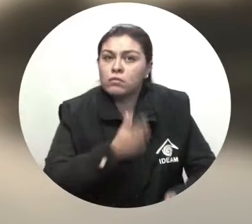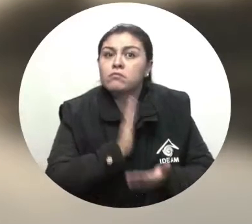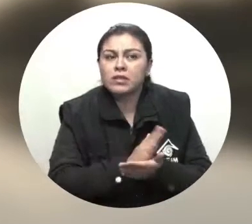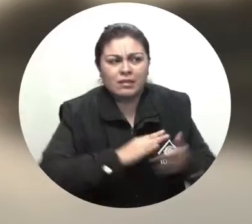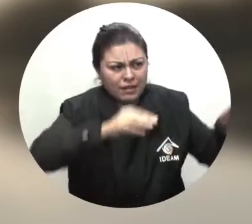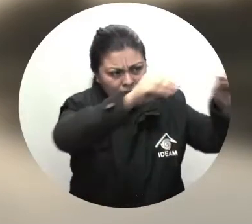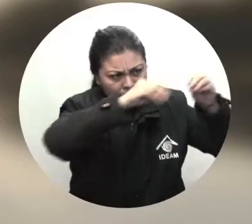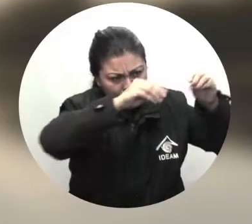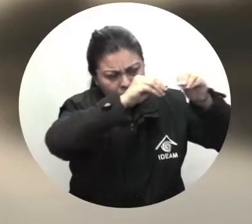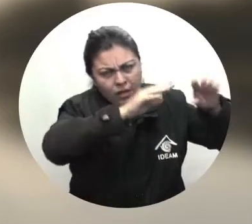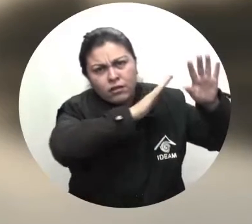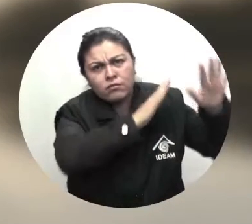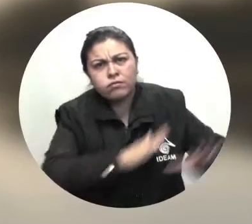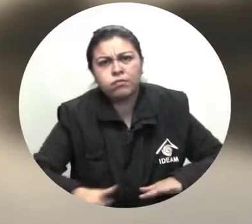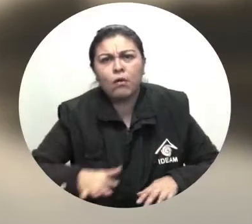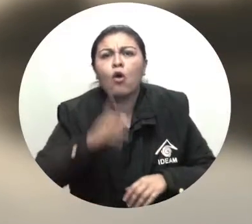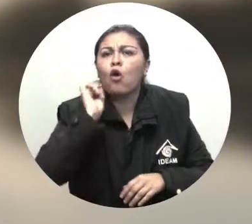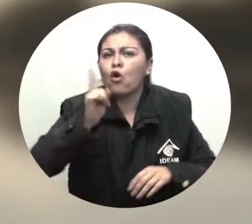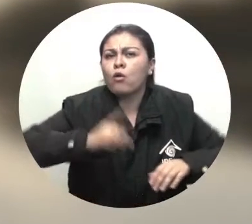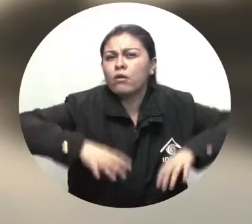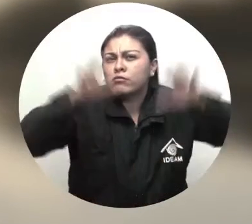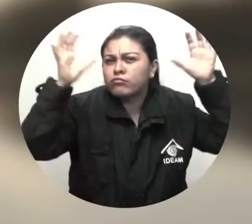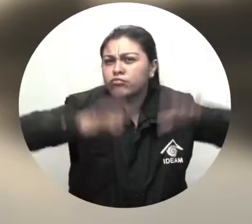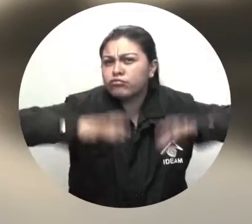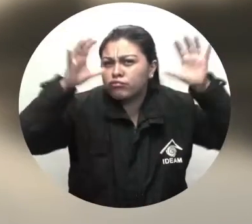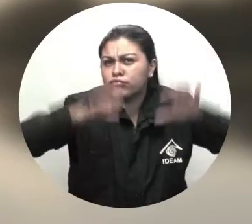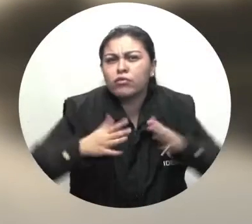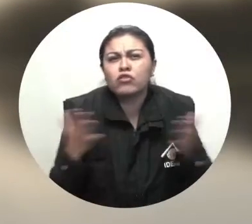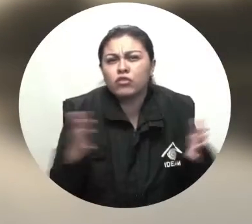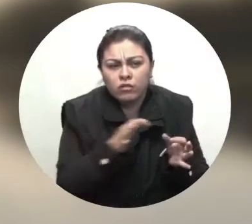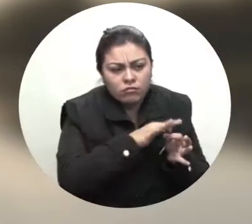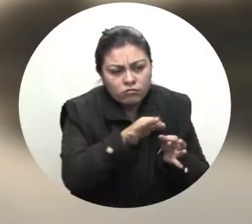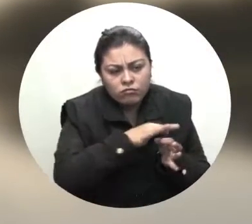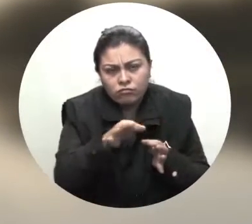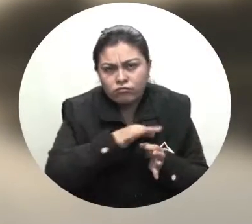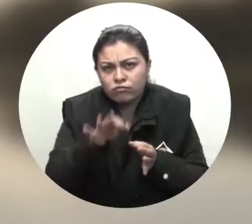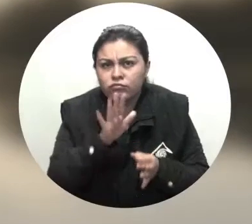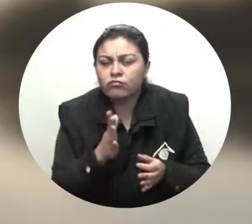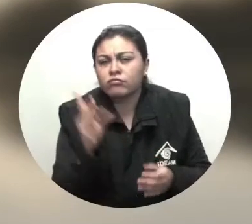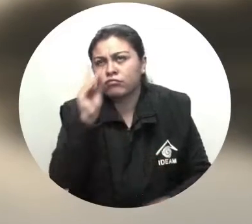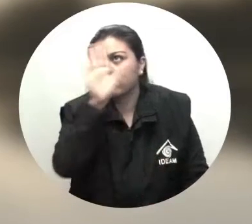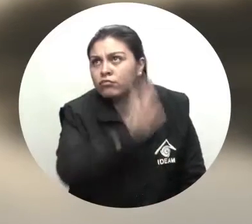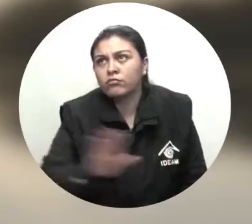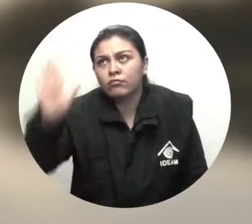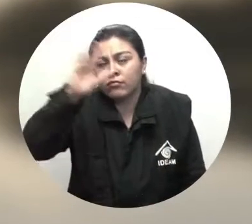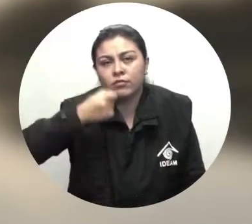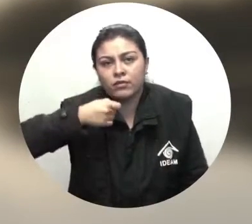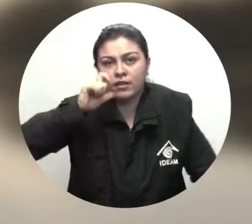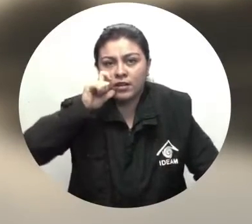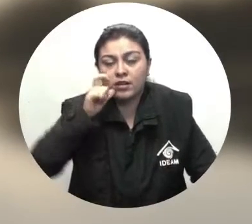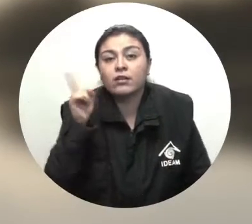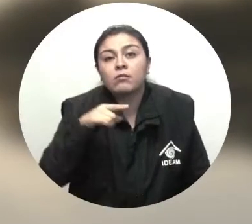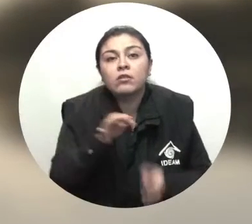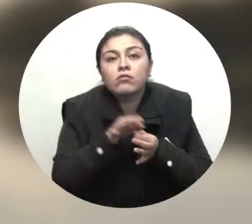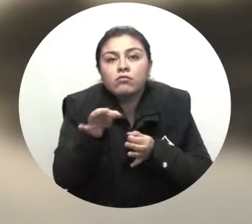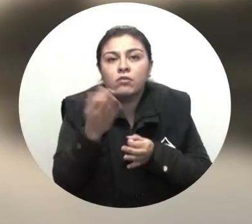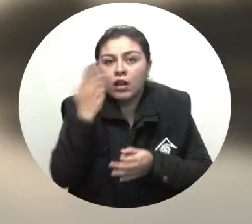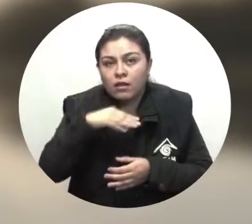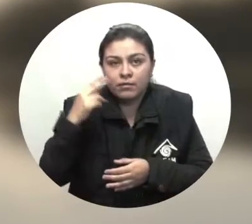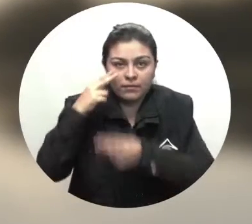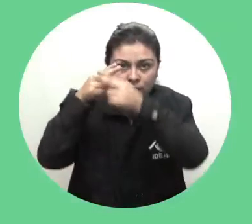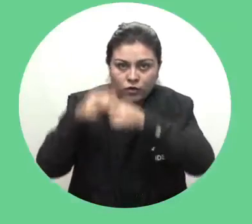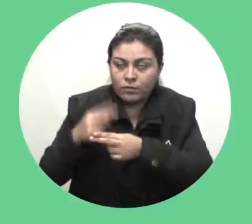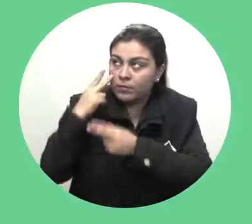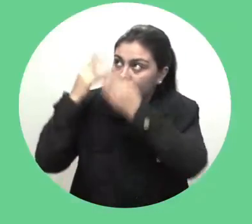de tierra ocasionados por las lluvias en el municipio de Samaná en el departamento de Caldas y en el municipio de Lobo en el departamento del